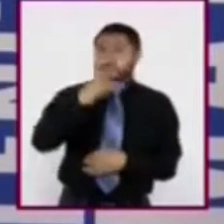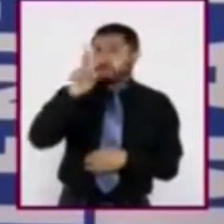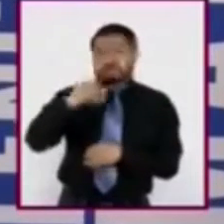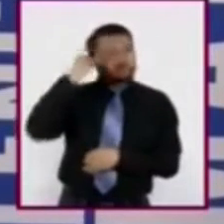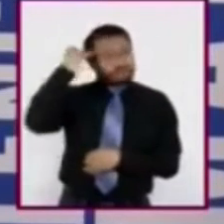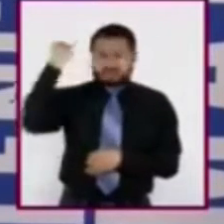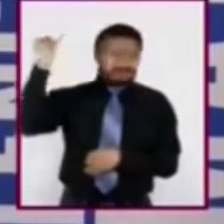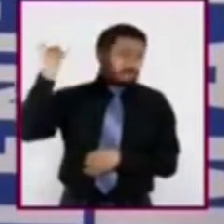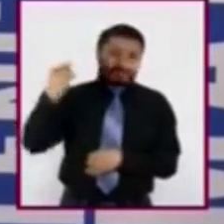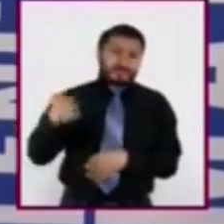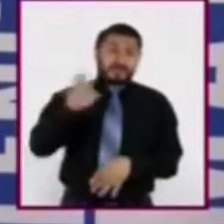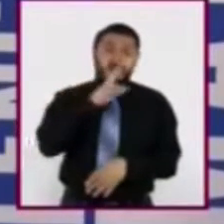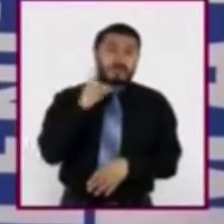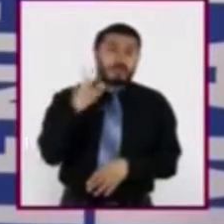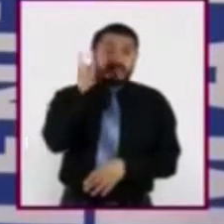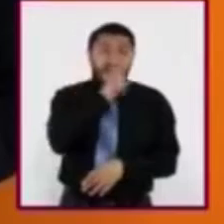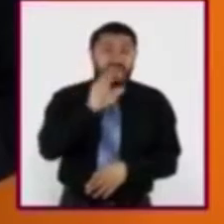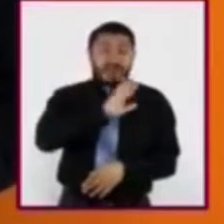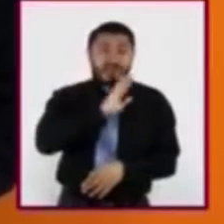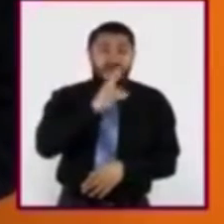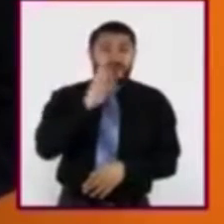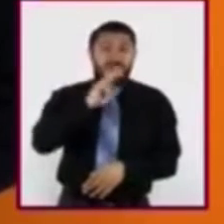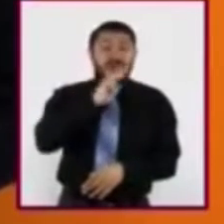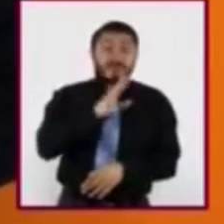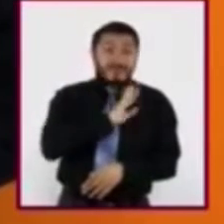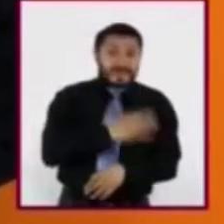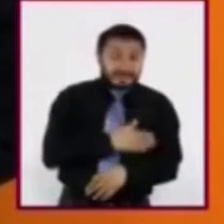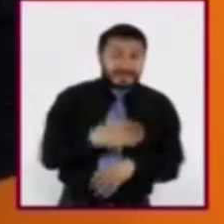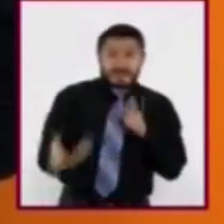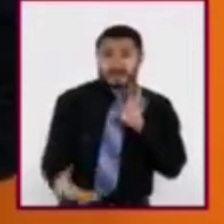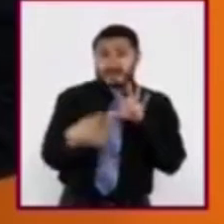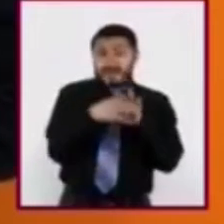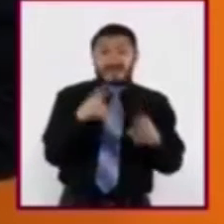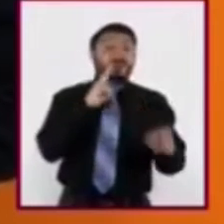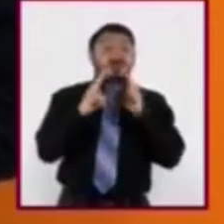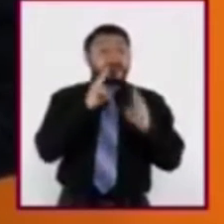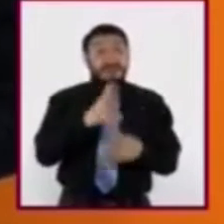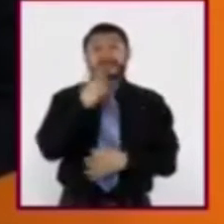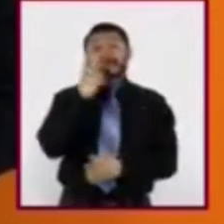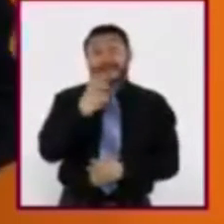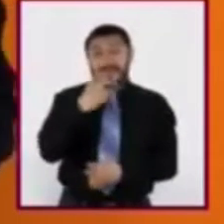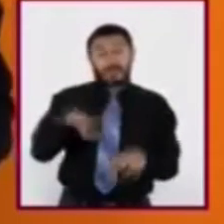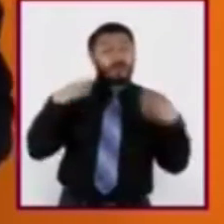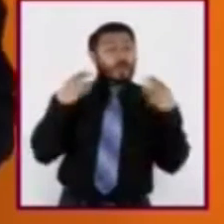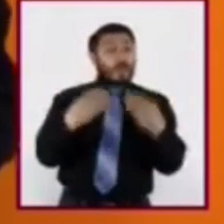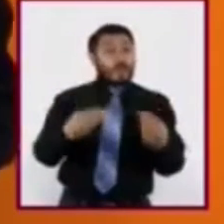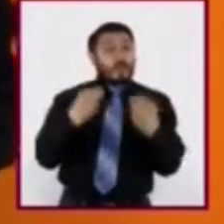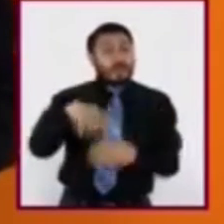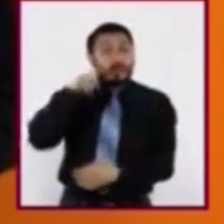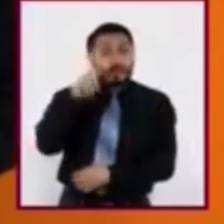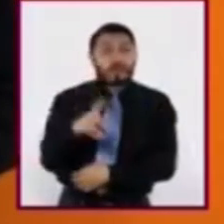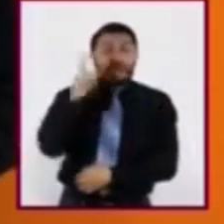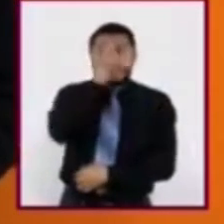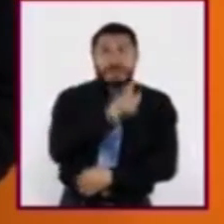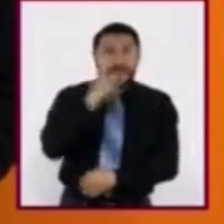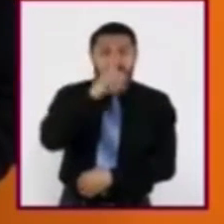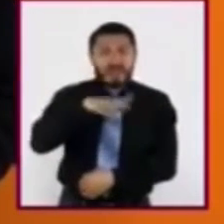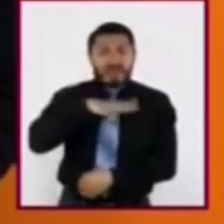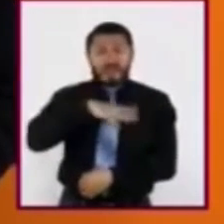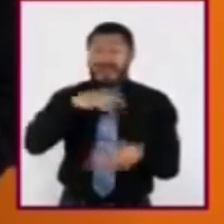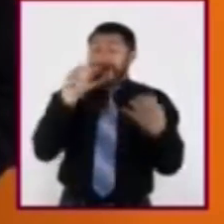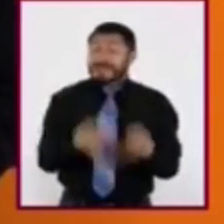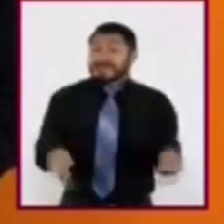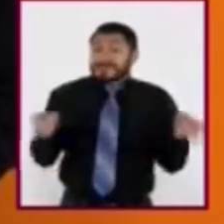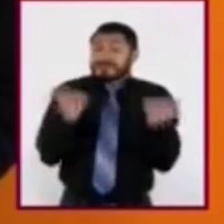vinculara o relacionara con las noticias. Se relaciona como no tienes idea. El lenguaje es un cimiento y una